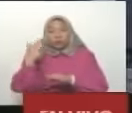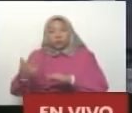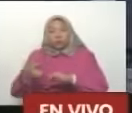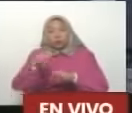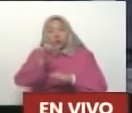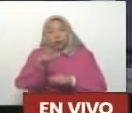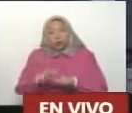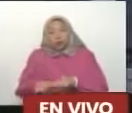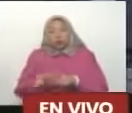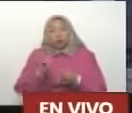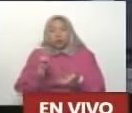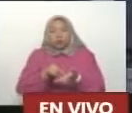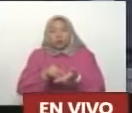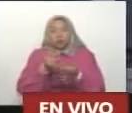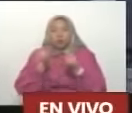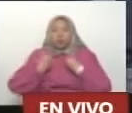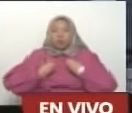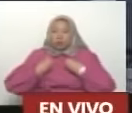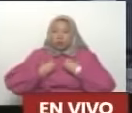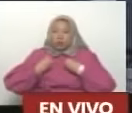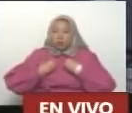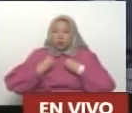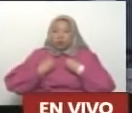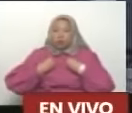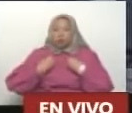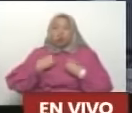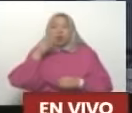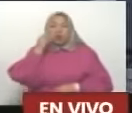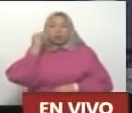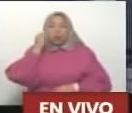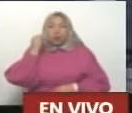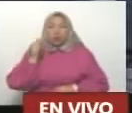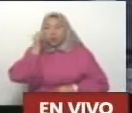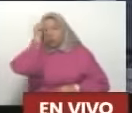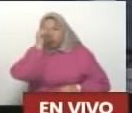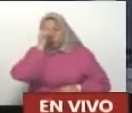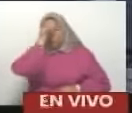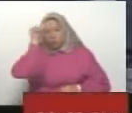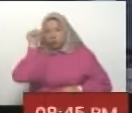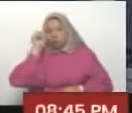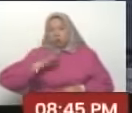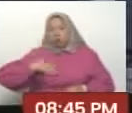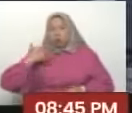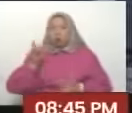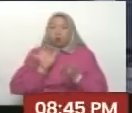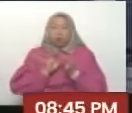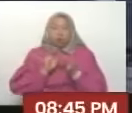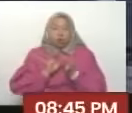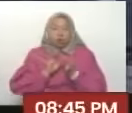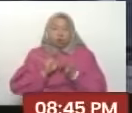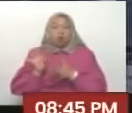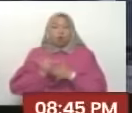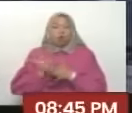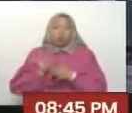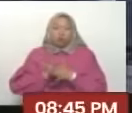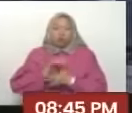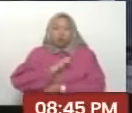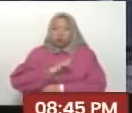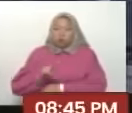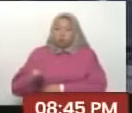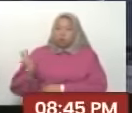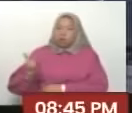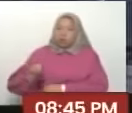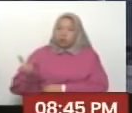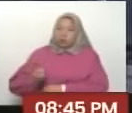veedoras, cómo vivieron esta experiencia el domingo de poder constatar cómo funciona la dictadura en